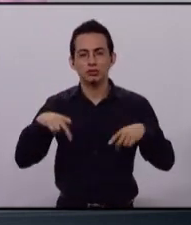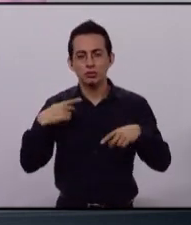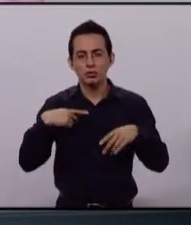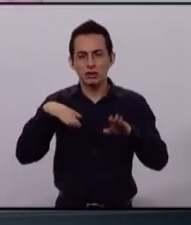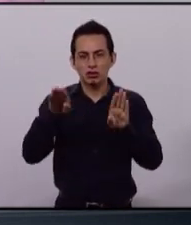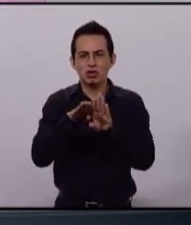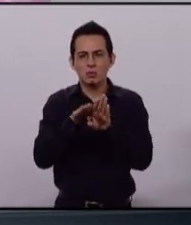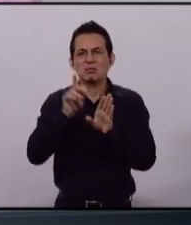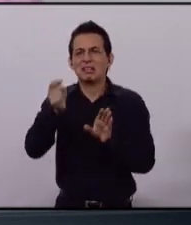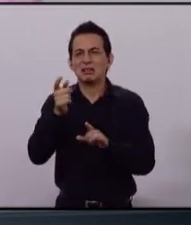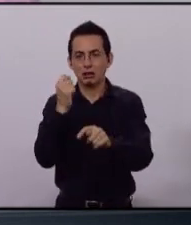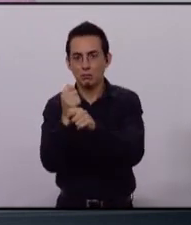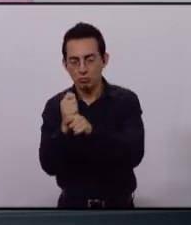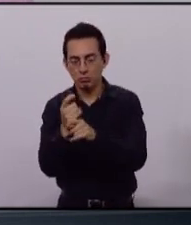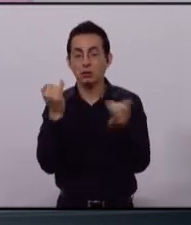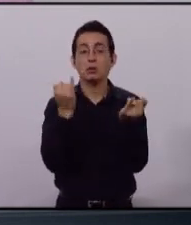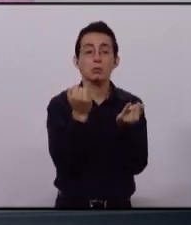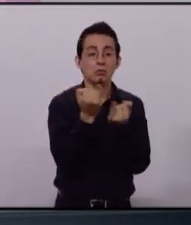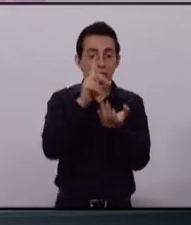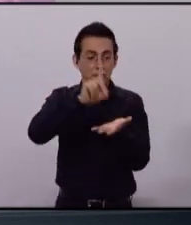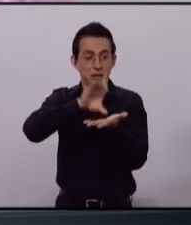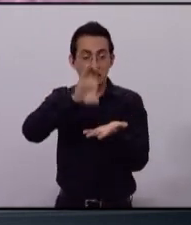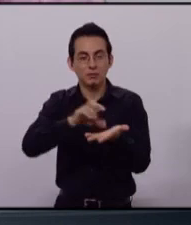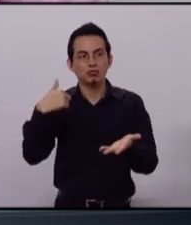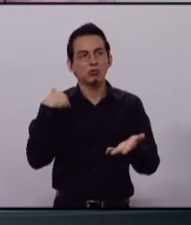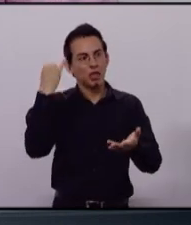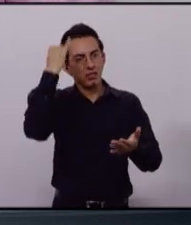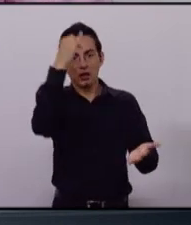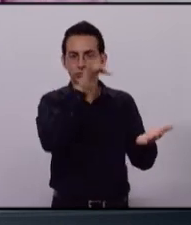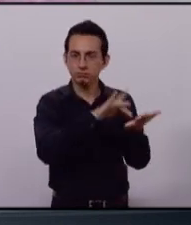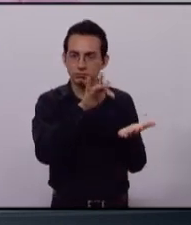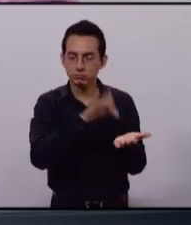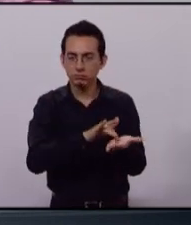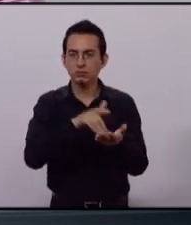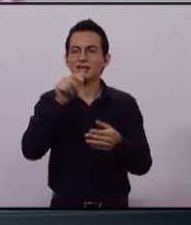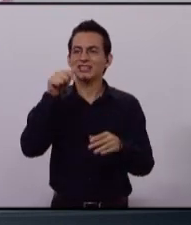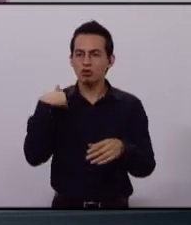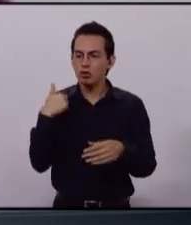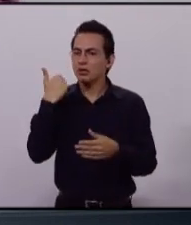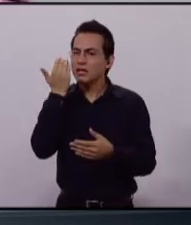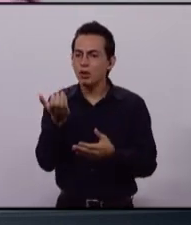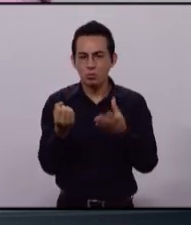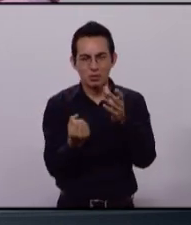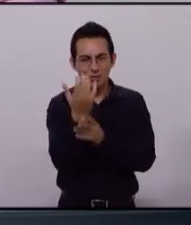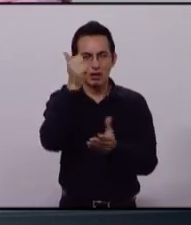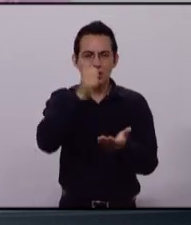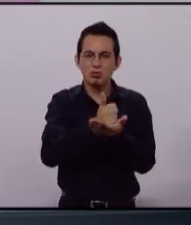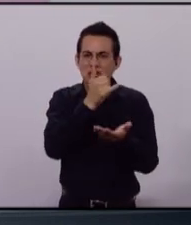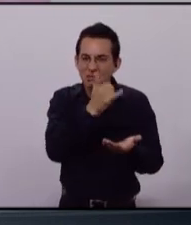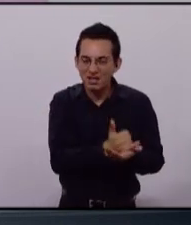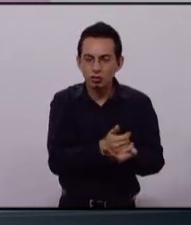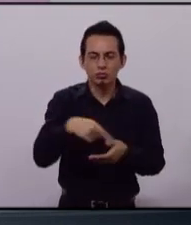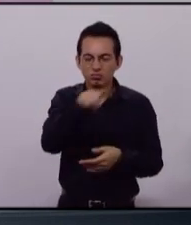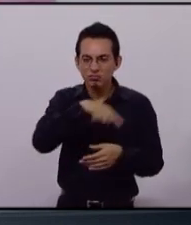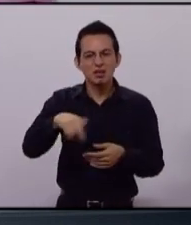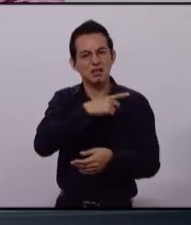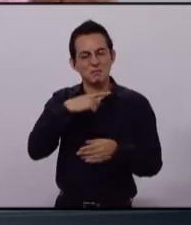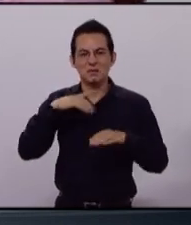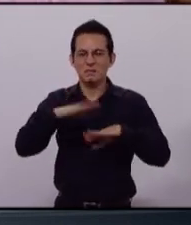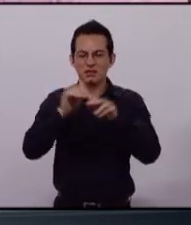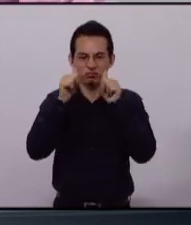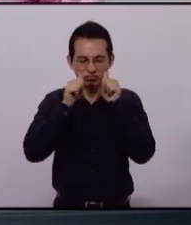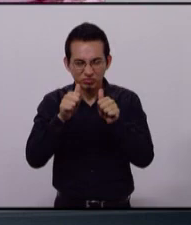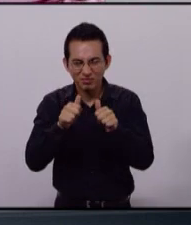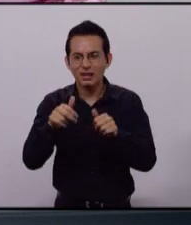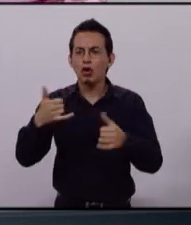proponiendo un gobierno diferente, un gobierno en el cual el ayuntamiento se haga responsable con un seguro de desempleo, buscar